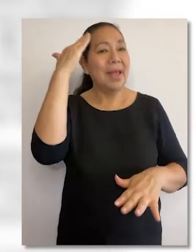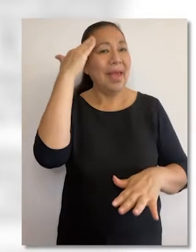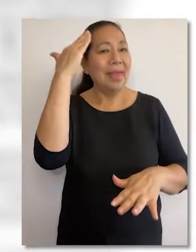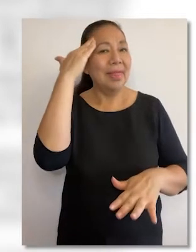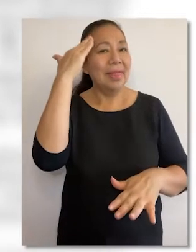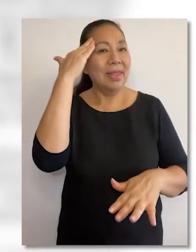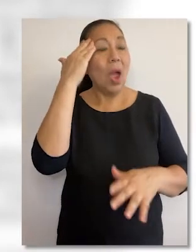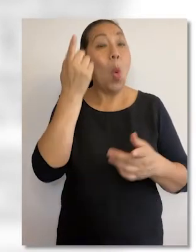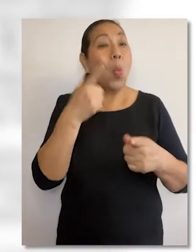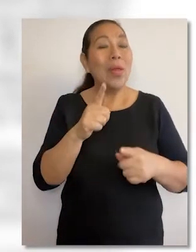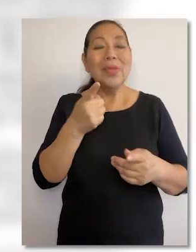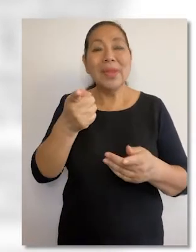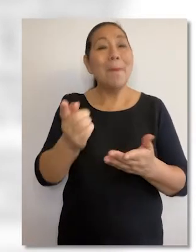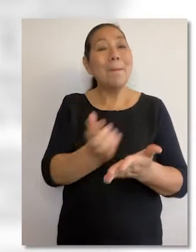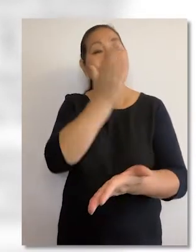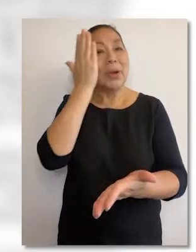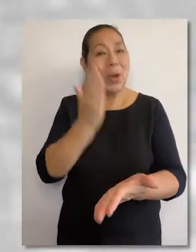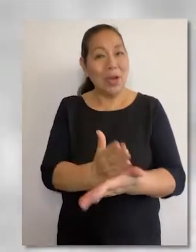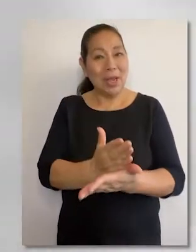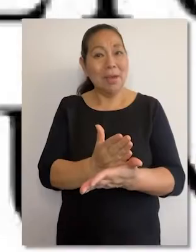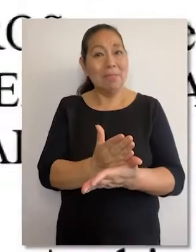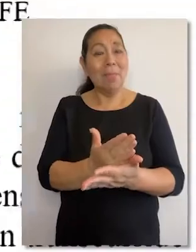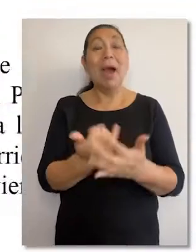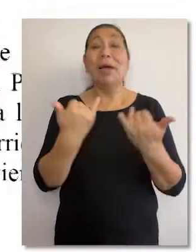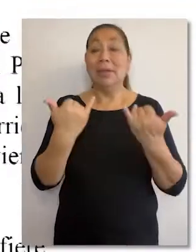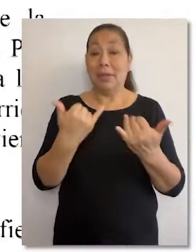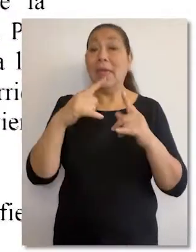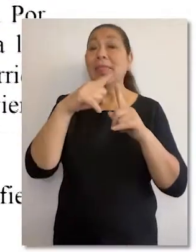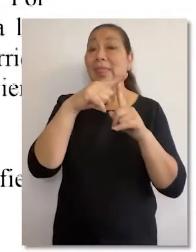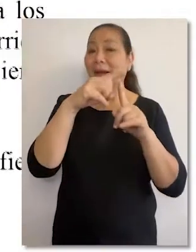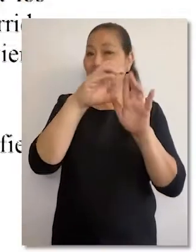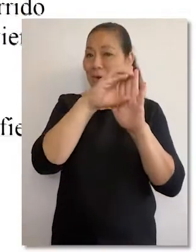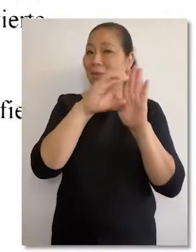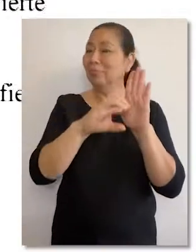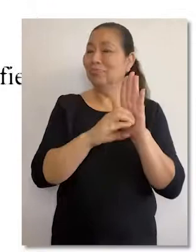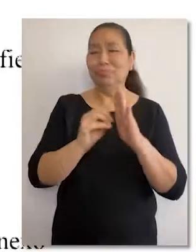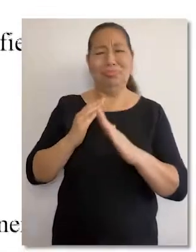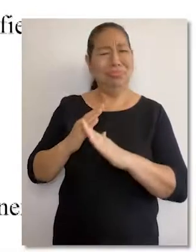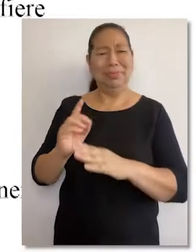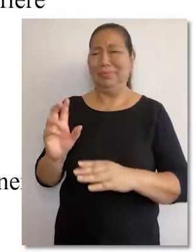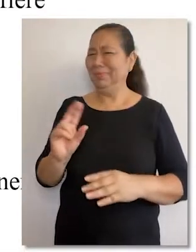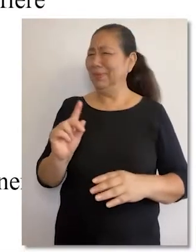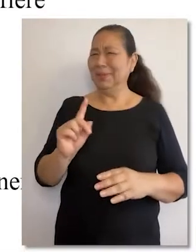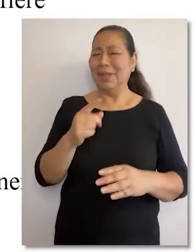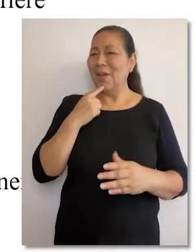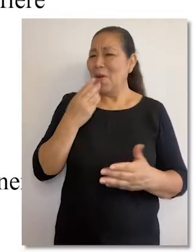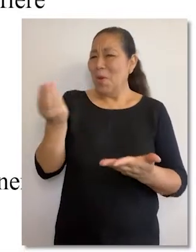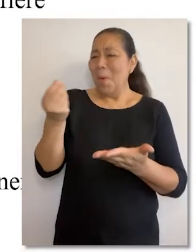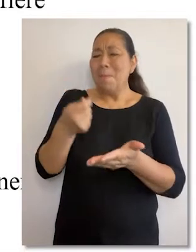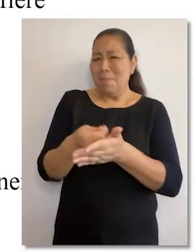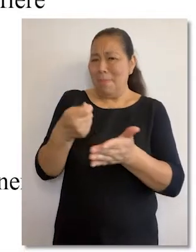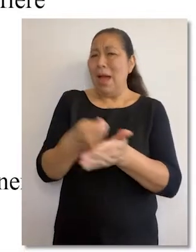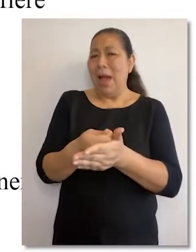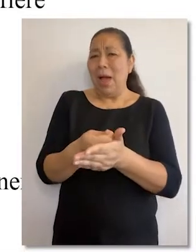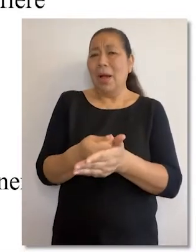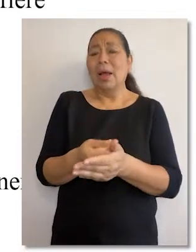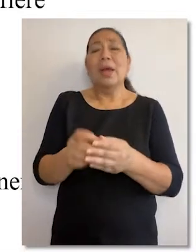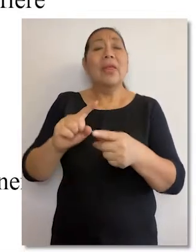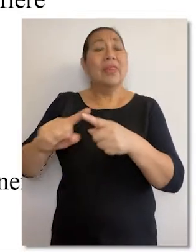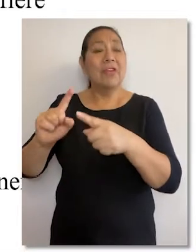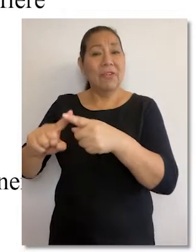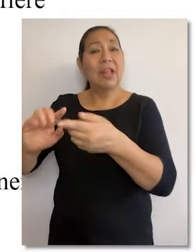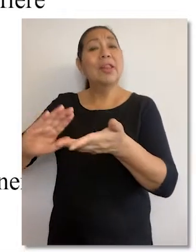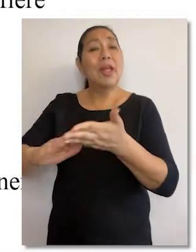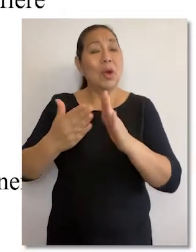periodo de 15 días de la fecha del incidente. El tribunal consideró que no puede ser ajeno a la necesidad de compensación